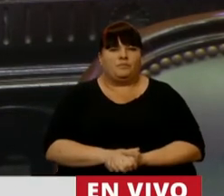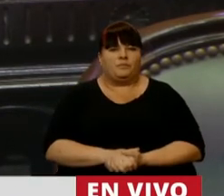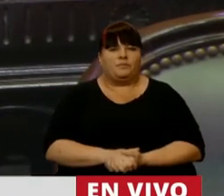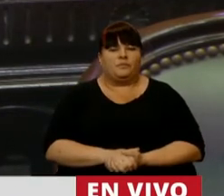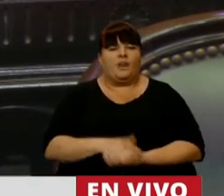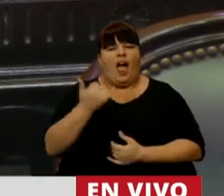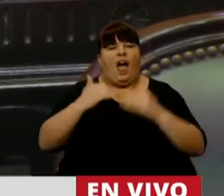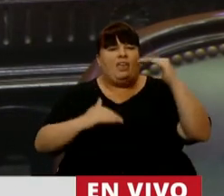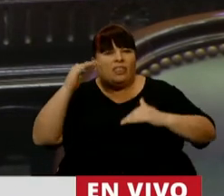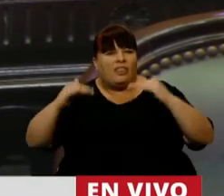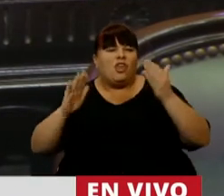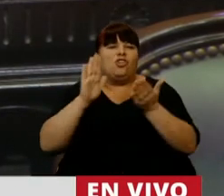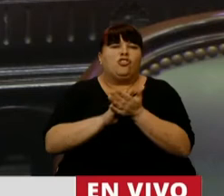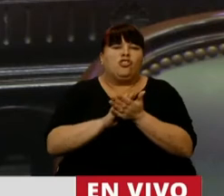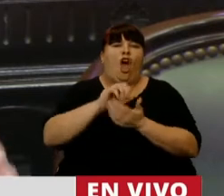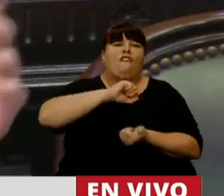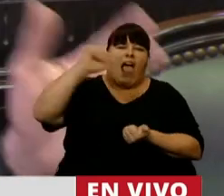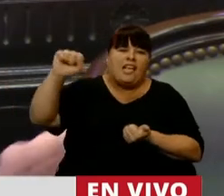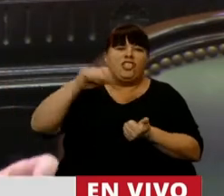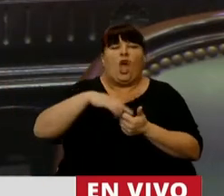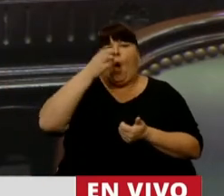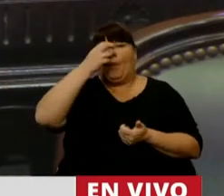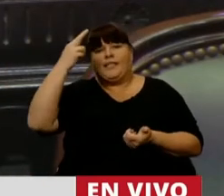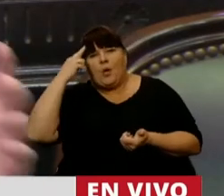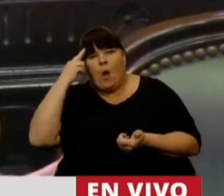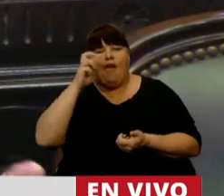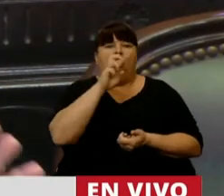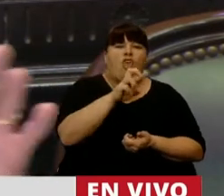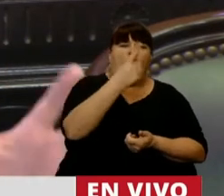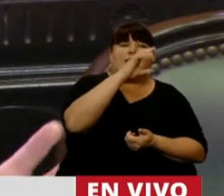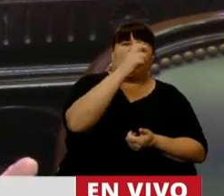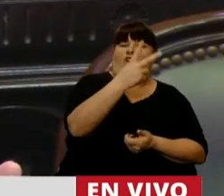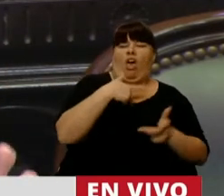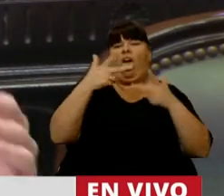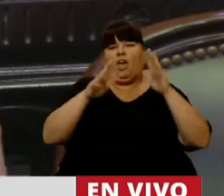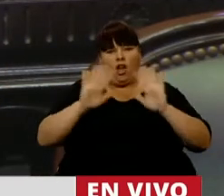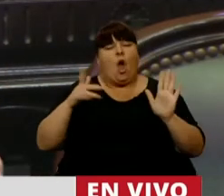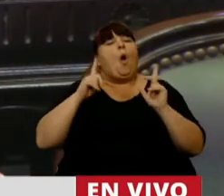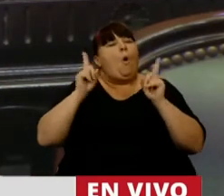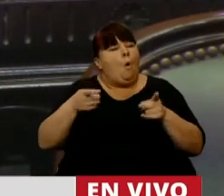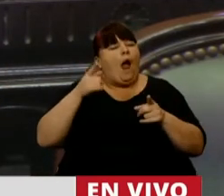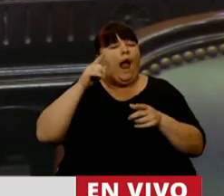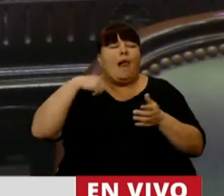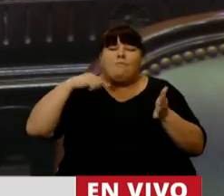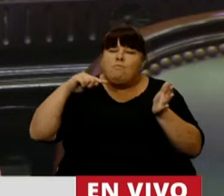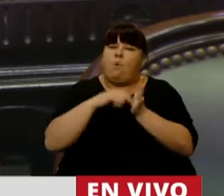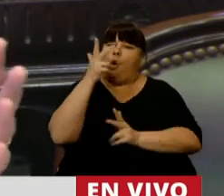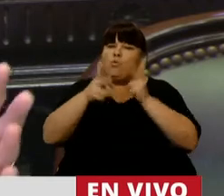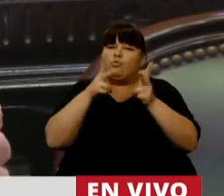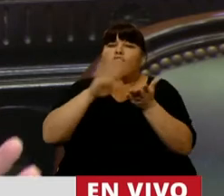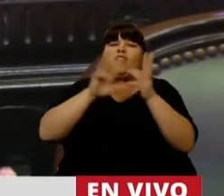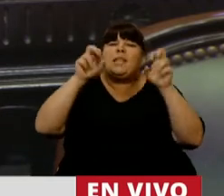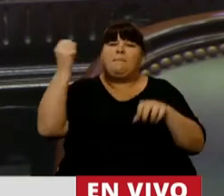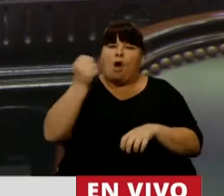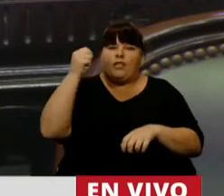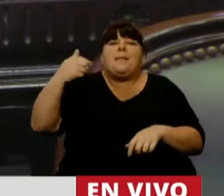de las variables, tanto de la inflación, del 29, del dólar, del 102, bueno. Pero sí quiero puntualizar algunas cosas